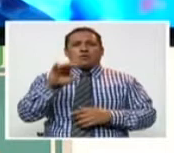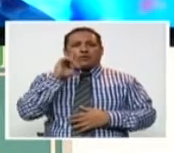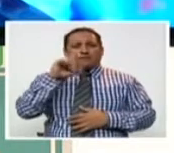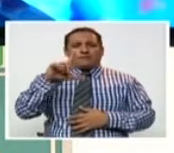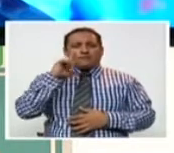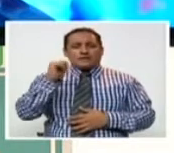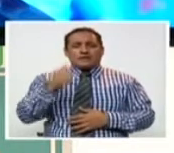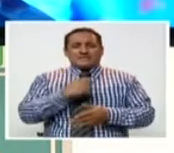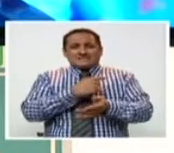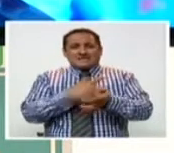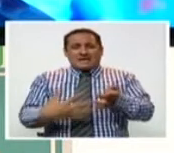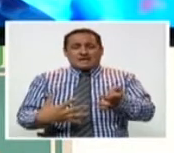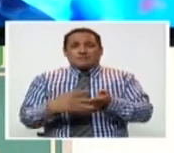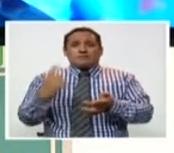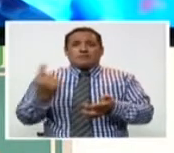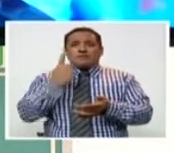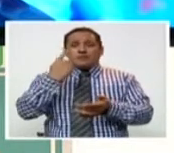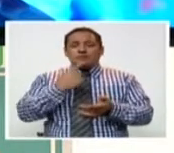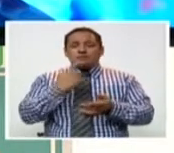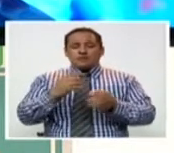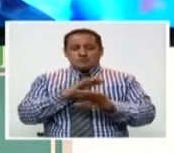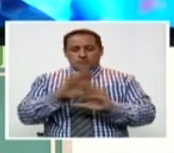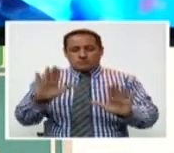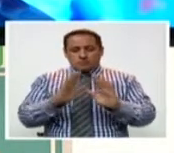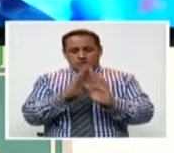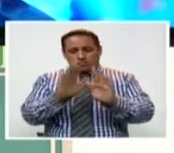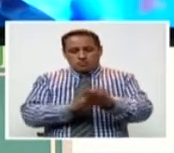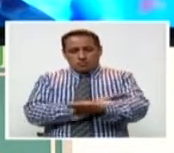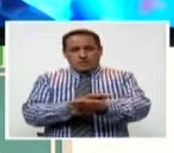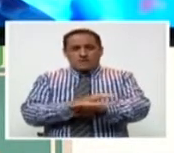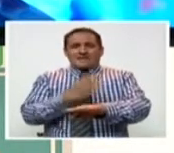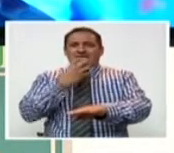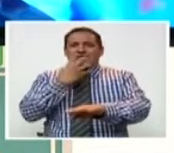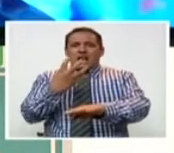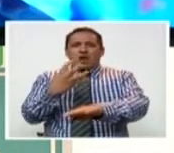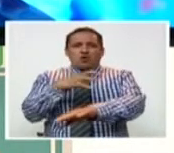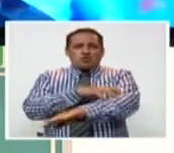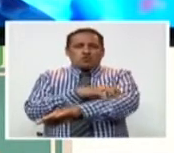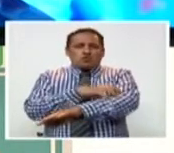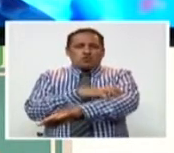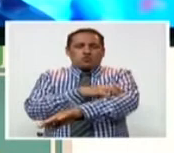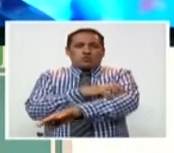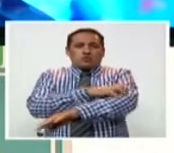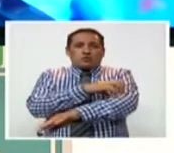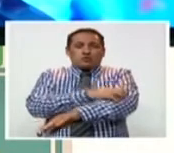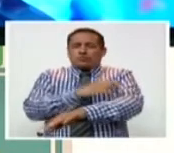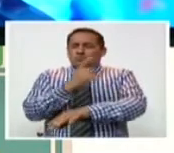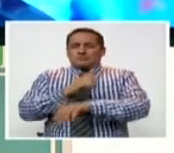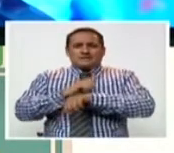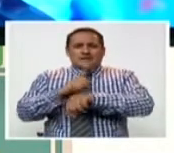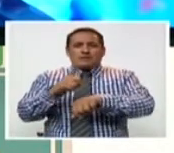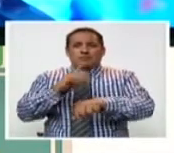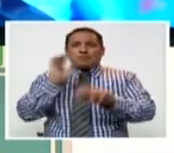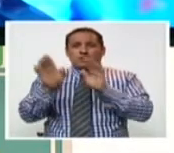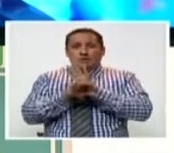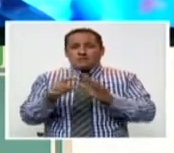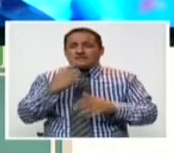algún sangrado, obviamente lo primero que hay es inmovilizar la zona y aplicar hielo. Por ejemplo, es una de las cosas iniciales que se puede